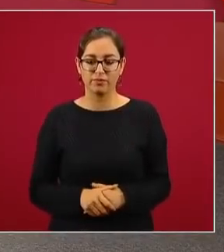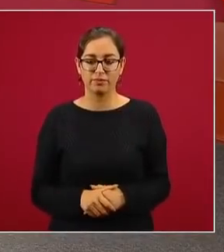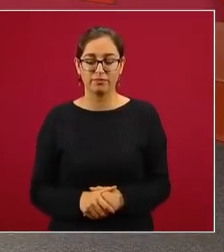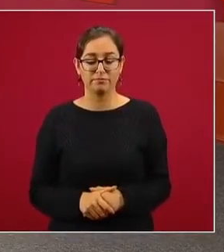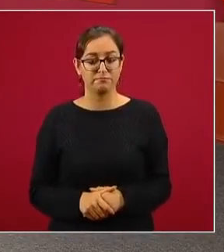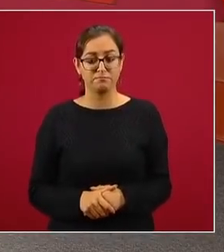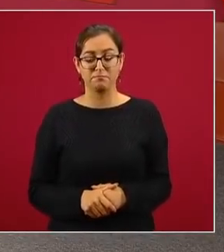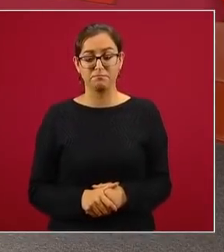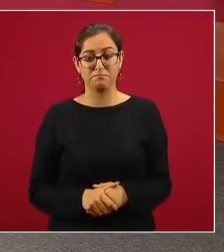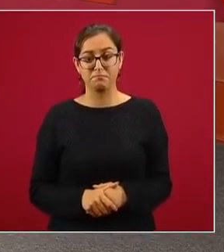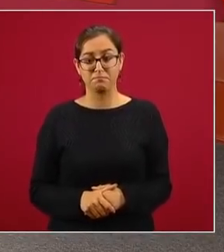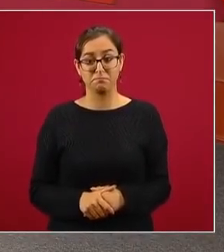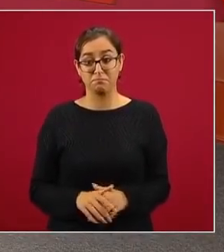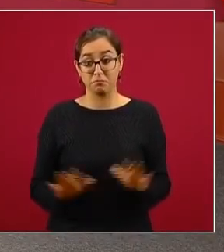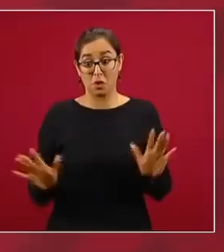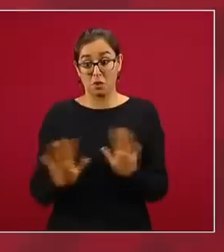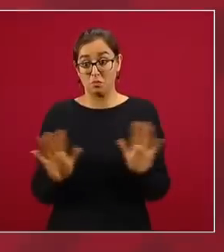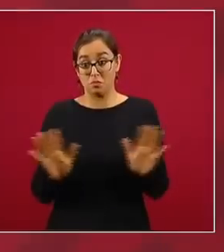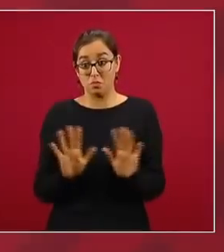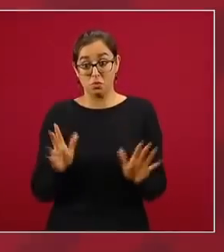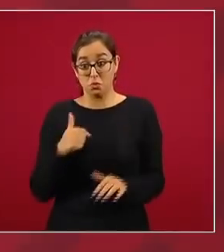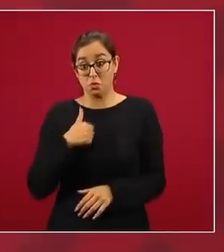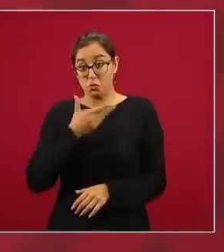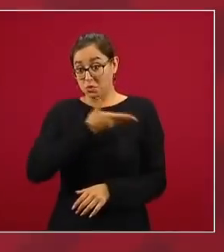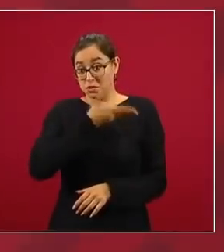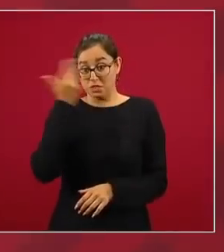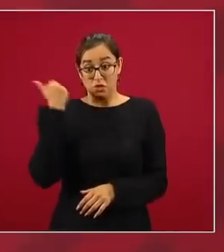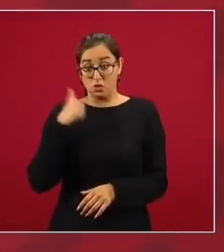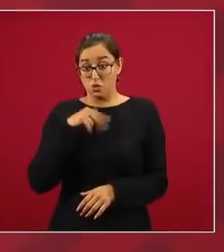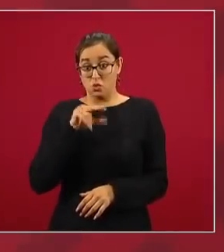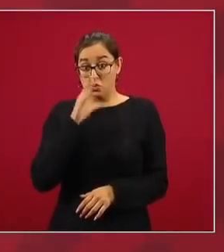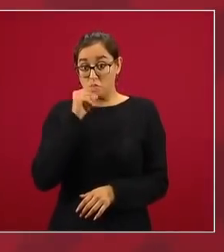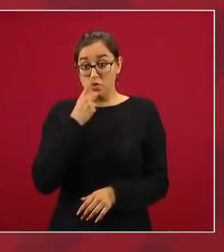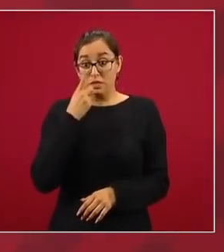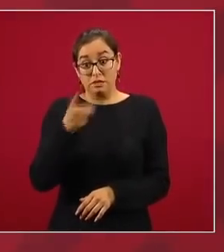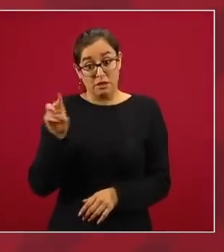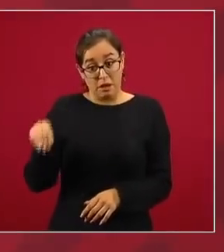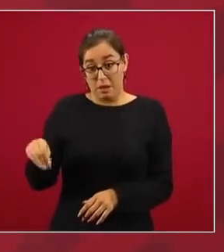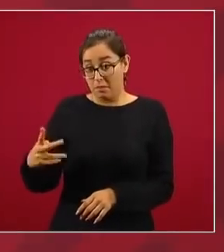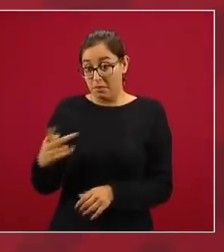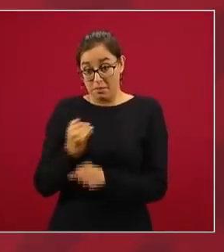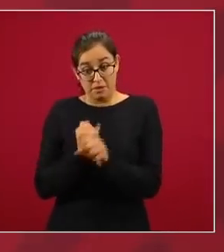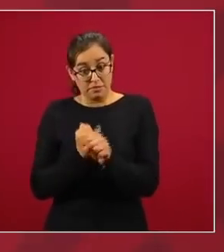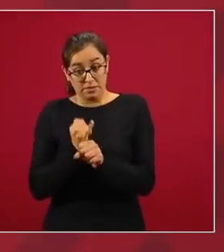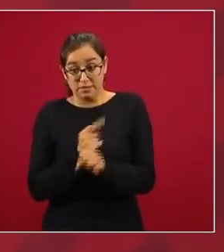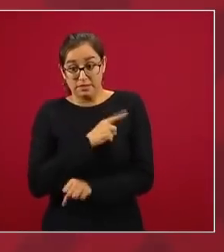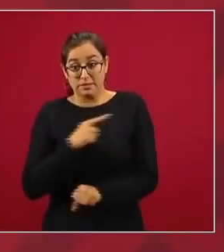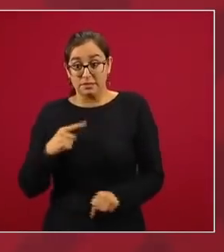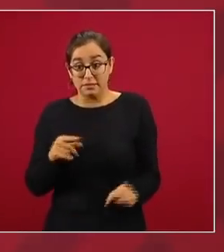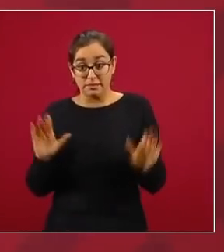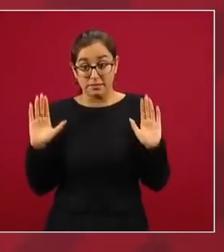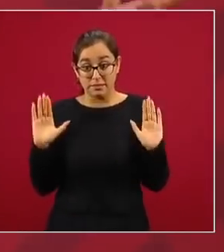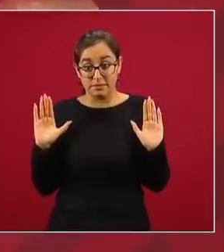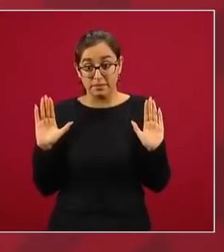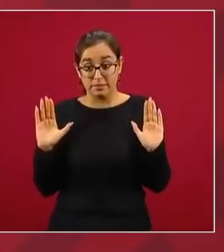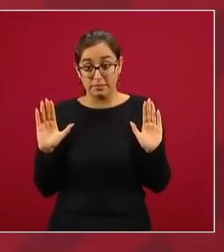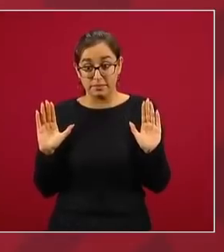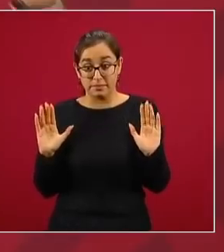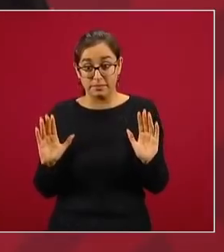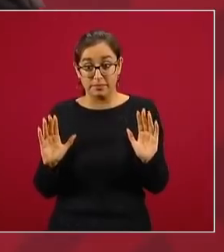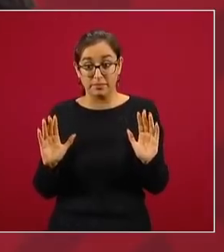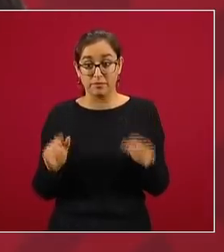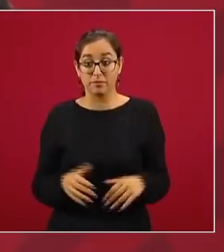No, no, no, eso no me atrevo a decirlo, no, eso es la investigación, sí. Entonces, ya